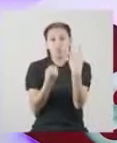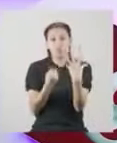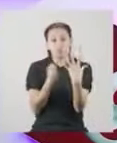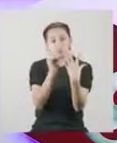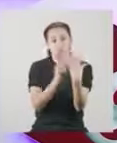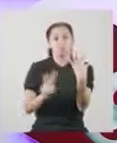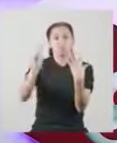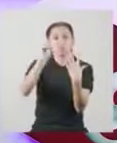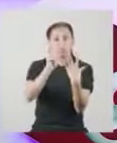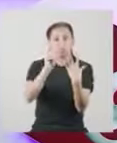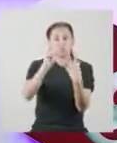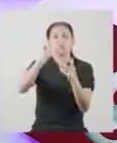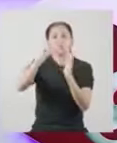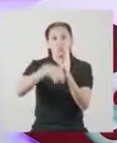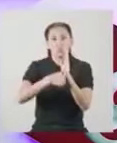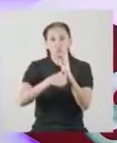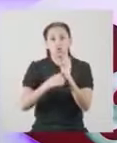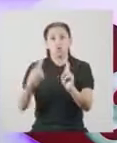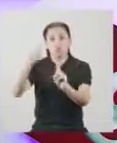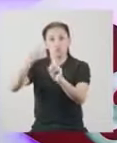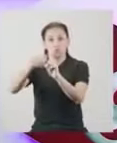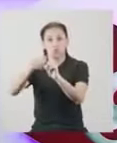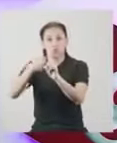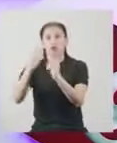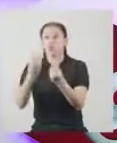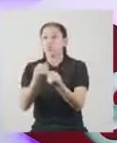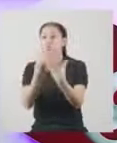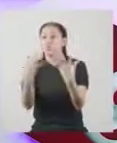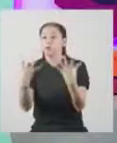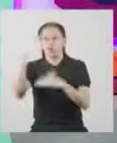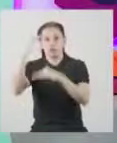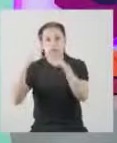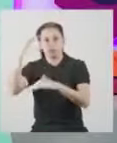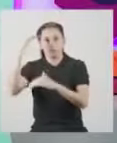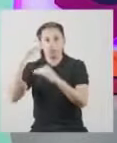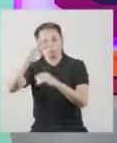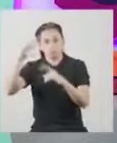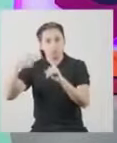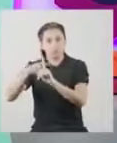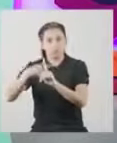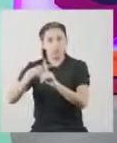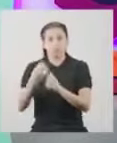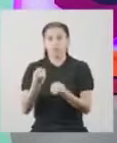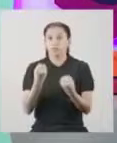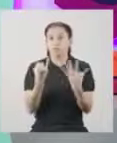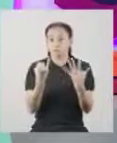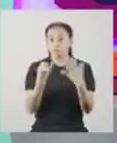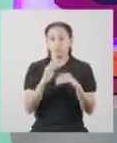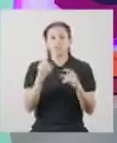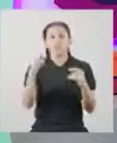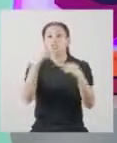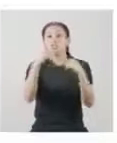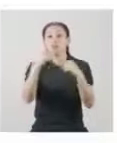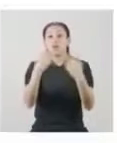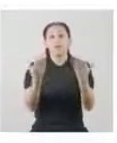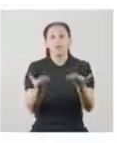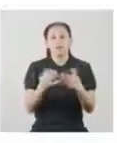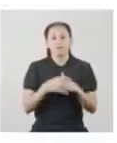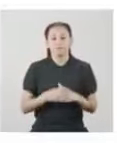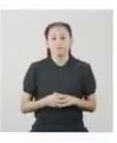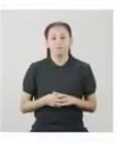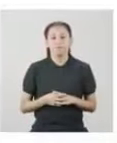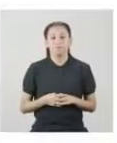cuadrado cada una de estas, sumarlas y dividirlas entre el número de la muestra. Por lo tanto, la varianza es igual